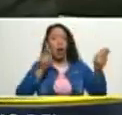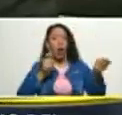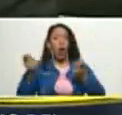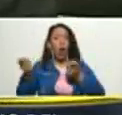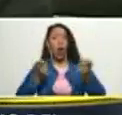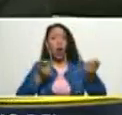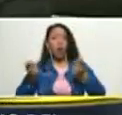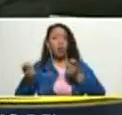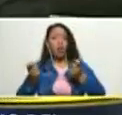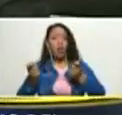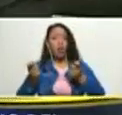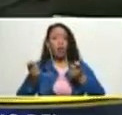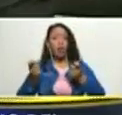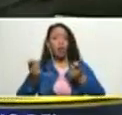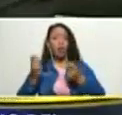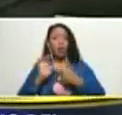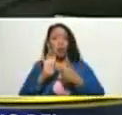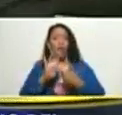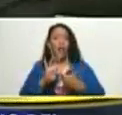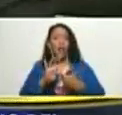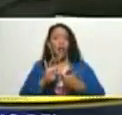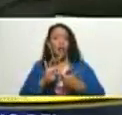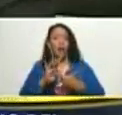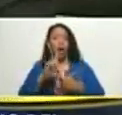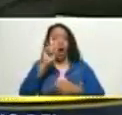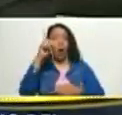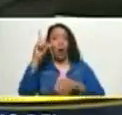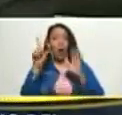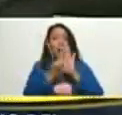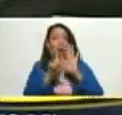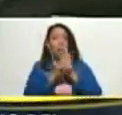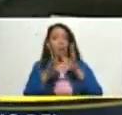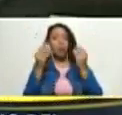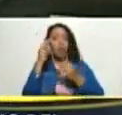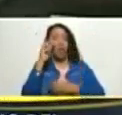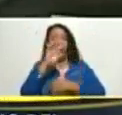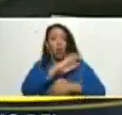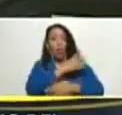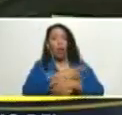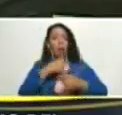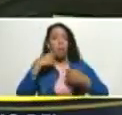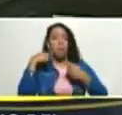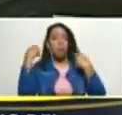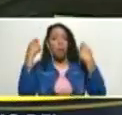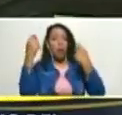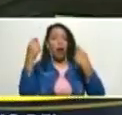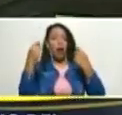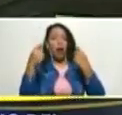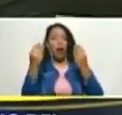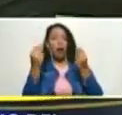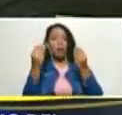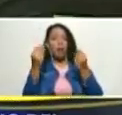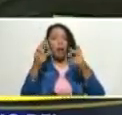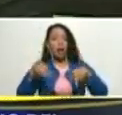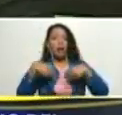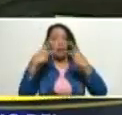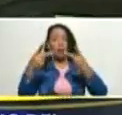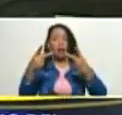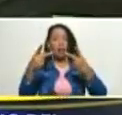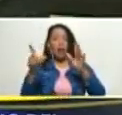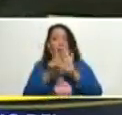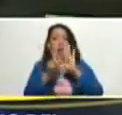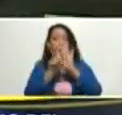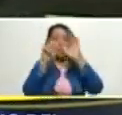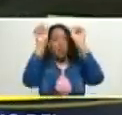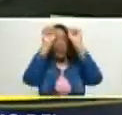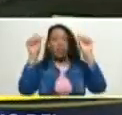de los tributos hay una ley que aun cuando tiene que ver mucho con el poder popular es una ley económica que es la reforma de la ley orgánica del sistema económico